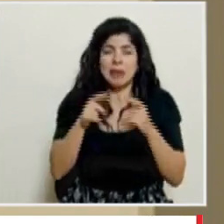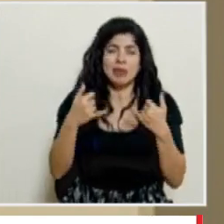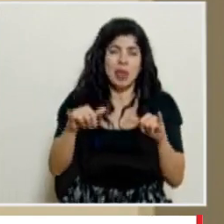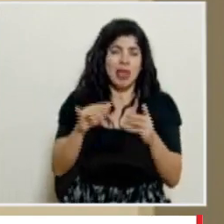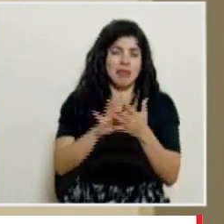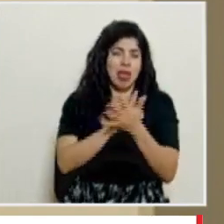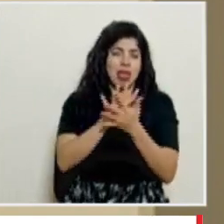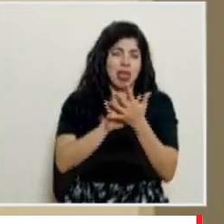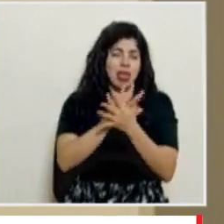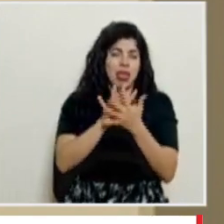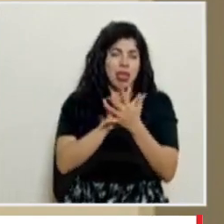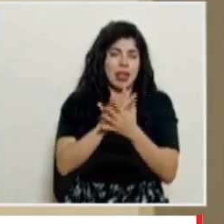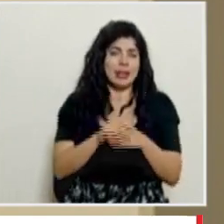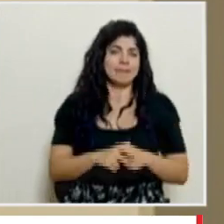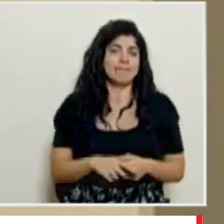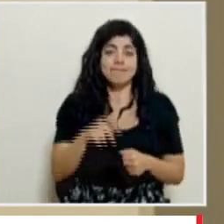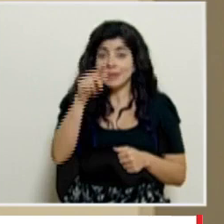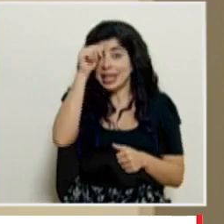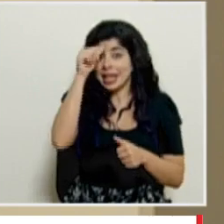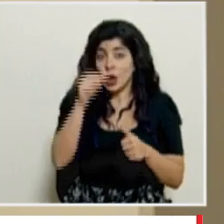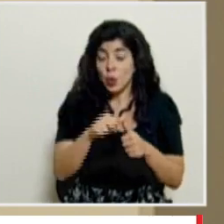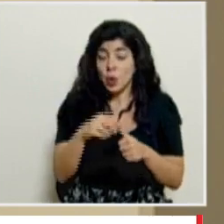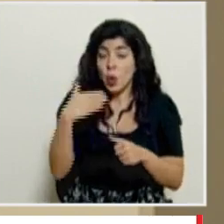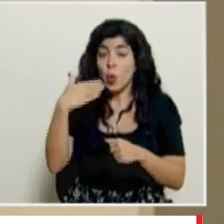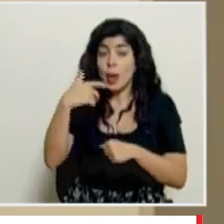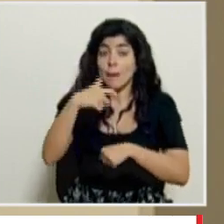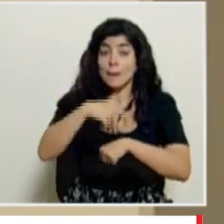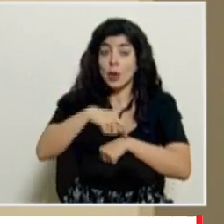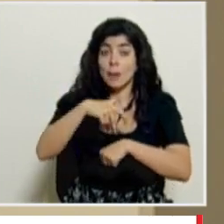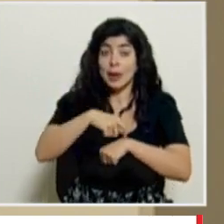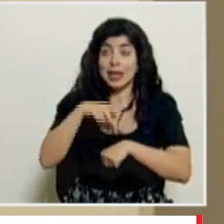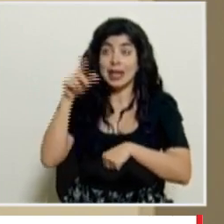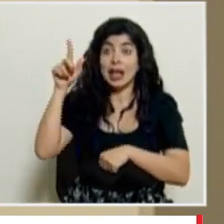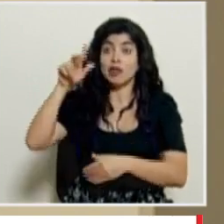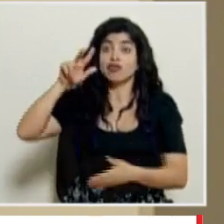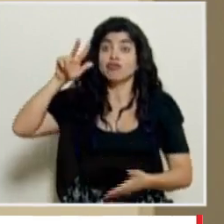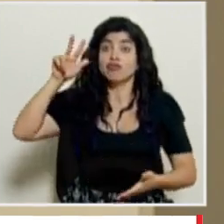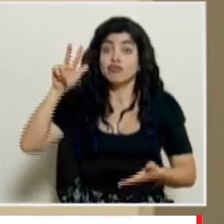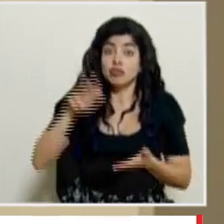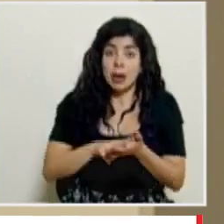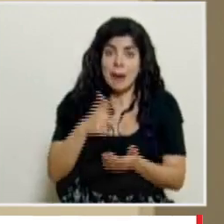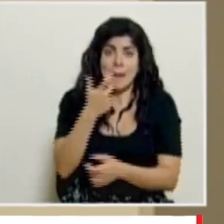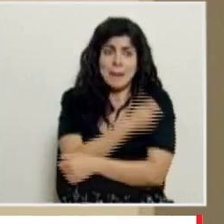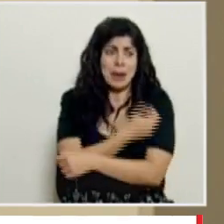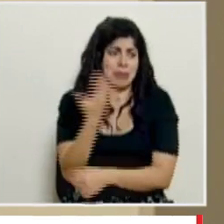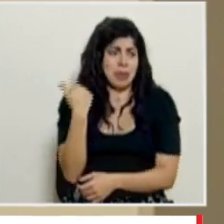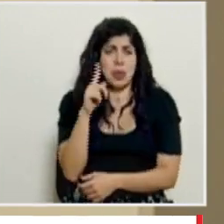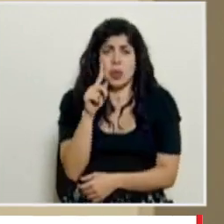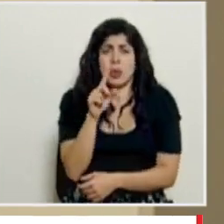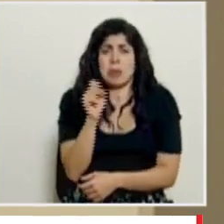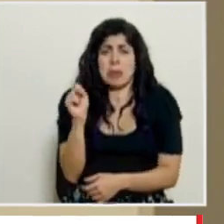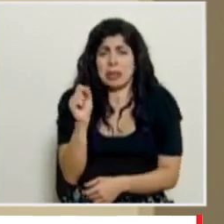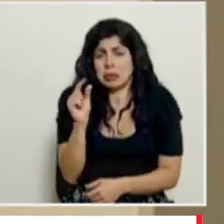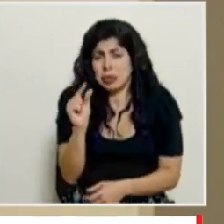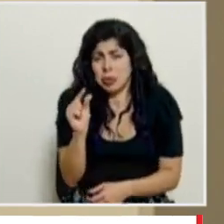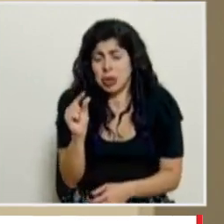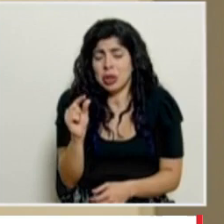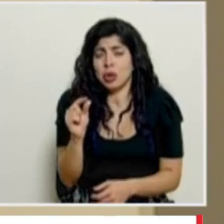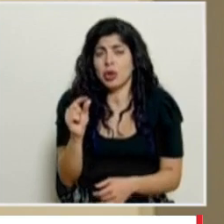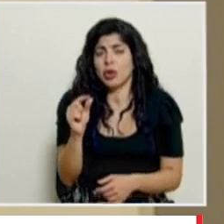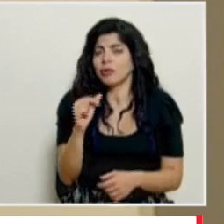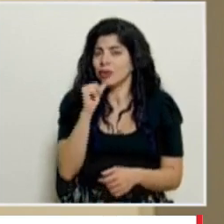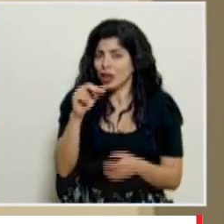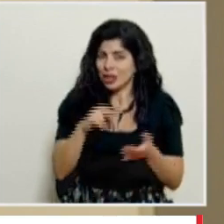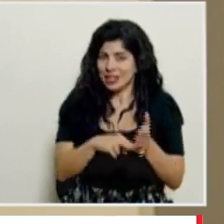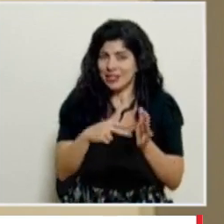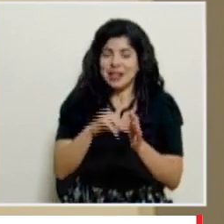incertidumbre recordemos que incluso en el momento que ellos se les aprobó la vacuna que fue hace como un mes y un poquito no significaba